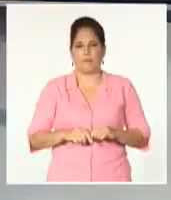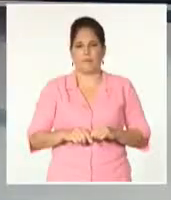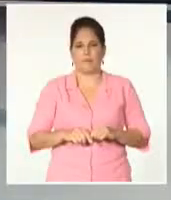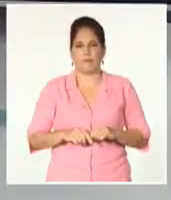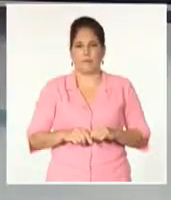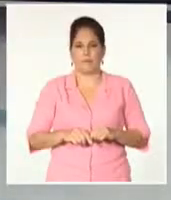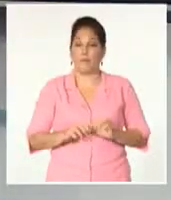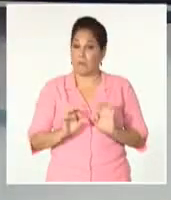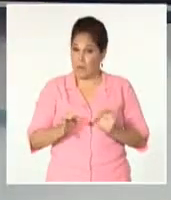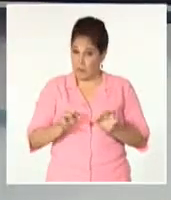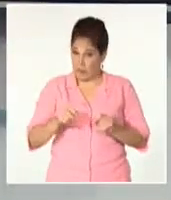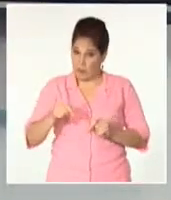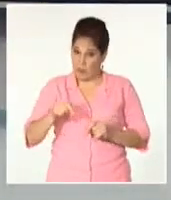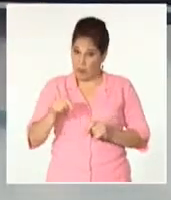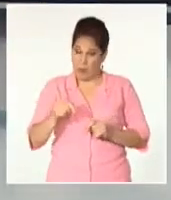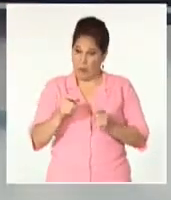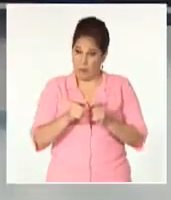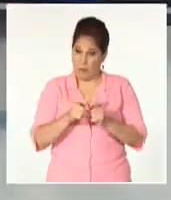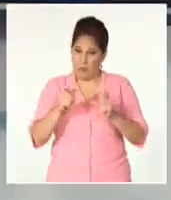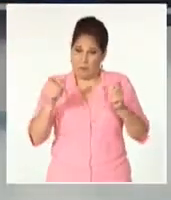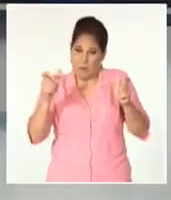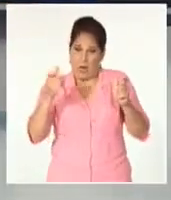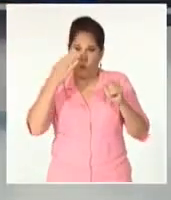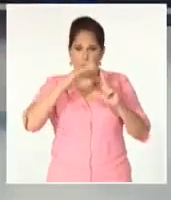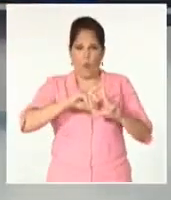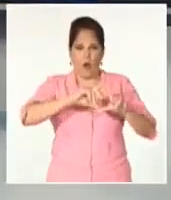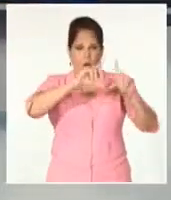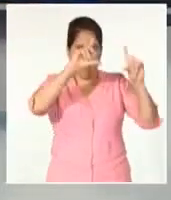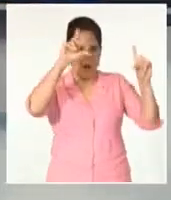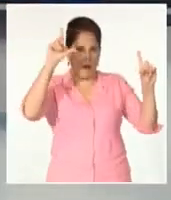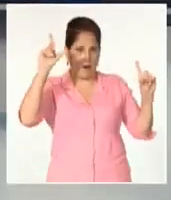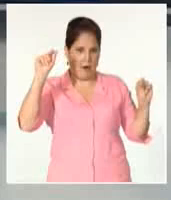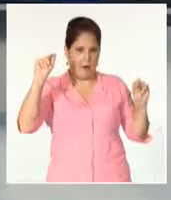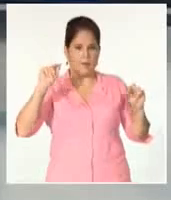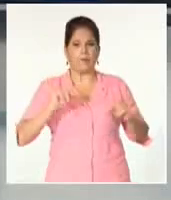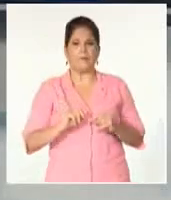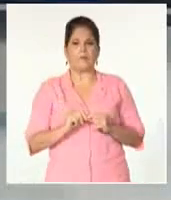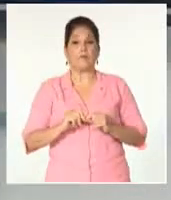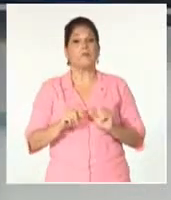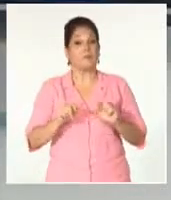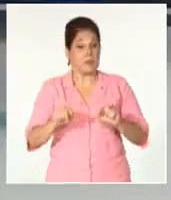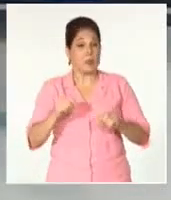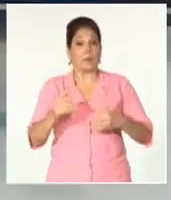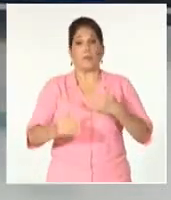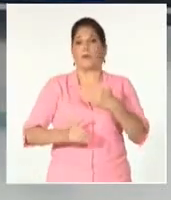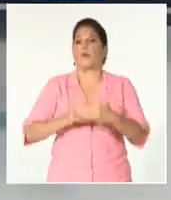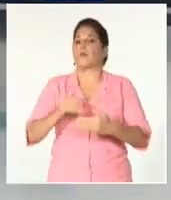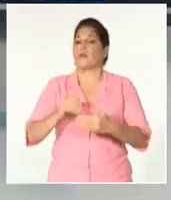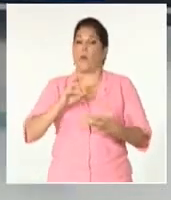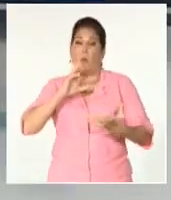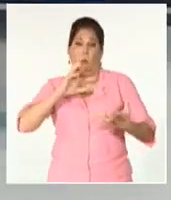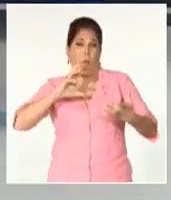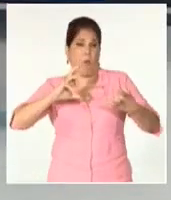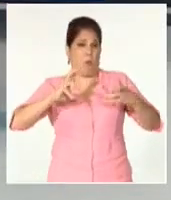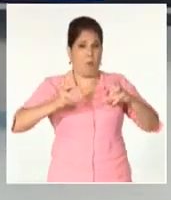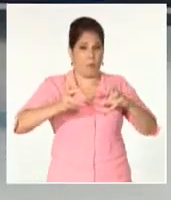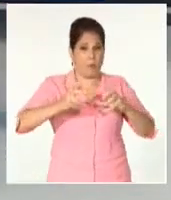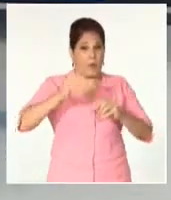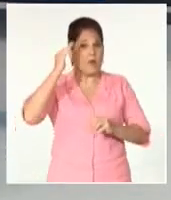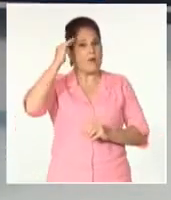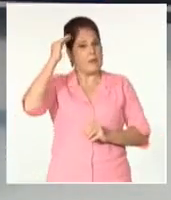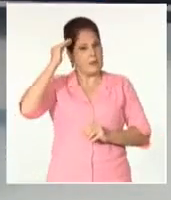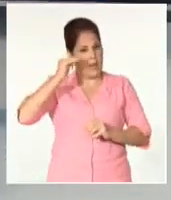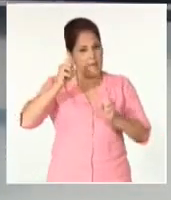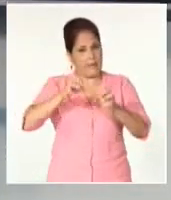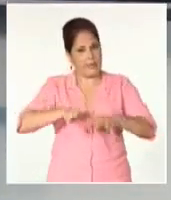Así se vive hoy en mayor o menor medida en todas las provincias cubanas, inmersas en un proceso bien complejo, a sabiendas de la tensa